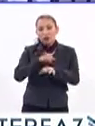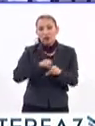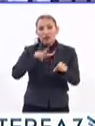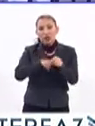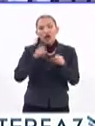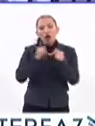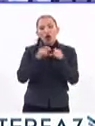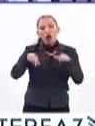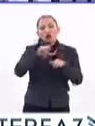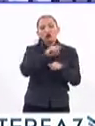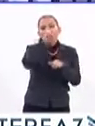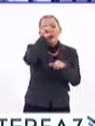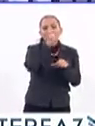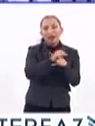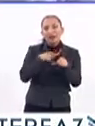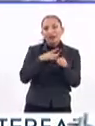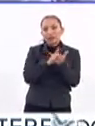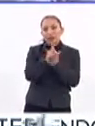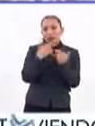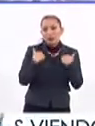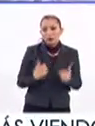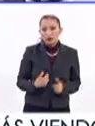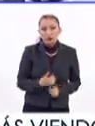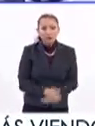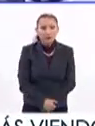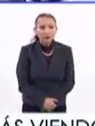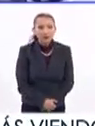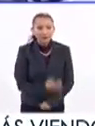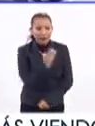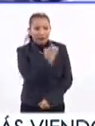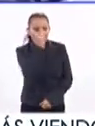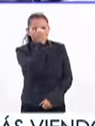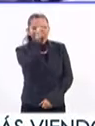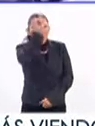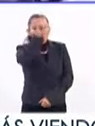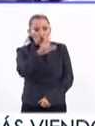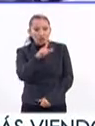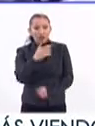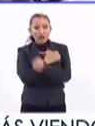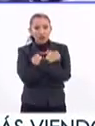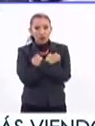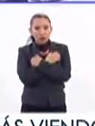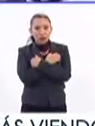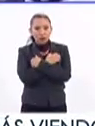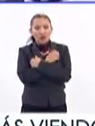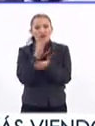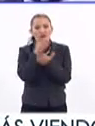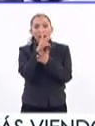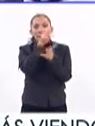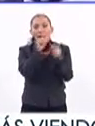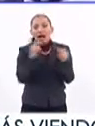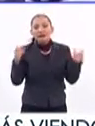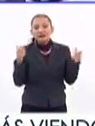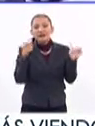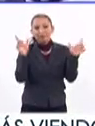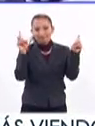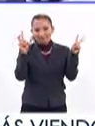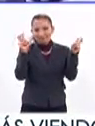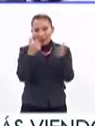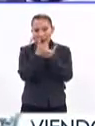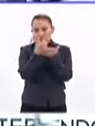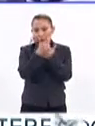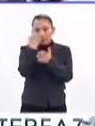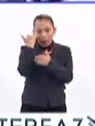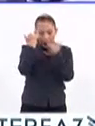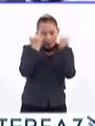Social a través de la Subsecretaría de Derechos Humanos. La iniciativa Lunes por la Educación para la Paz es una herramienta más de la